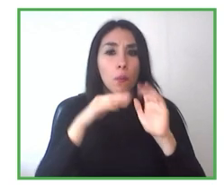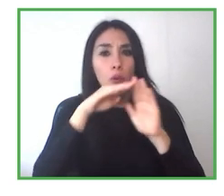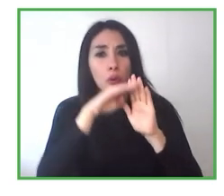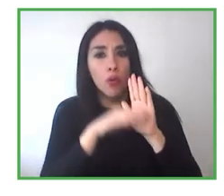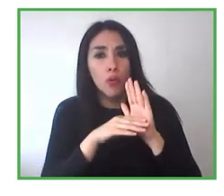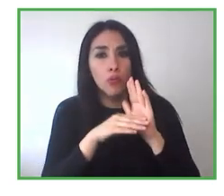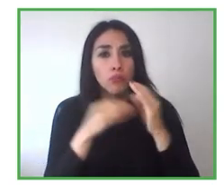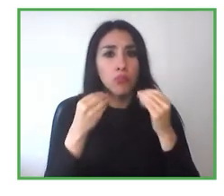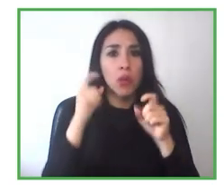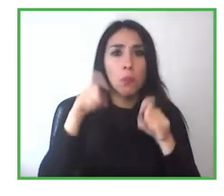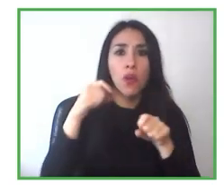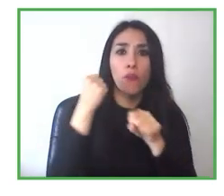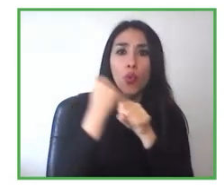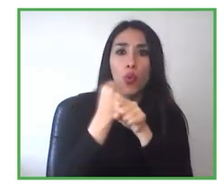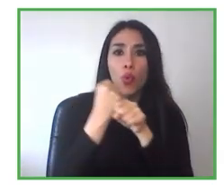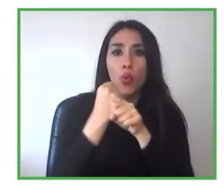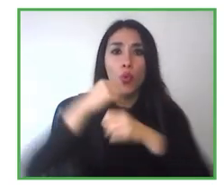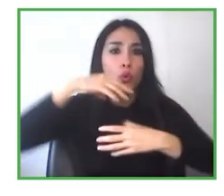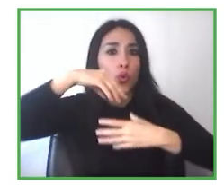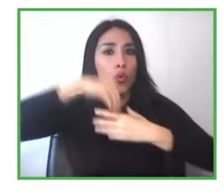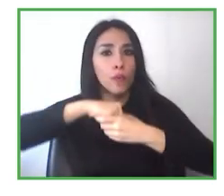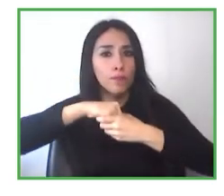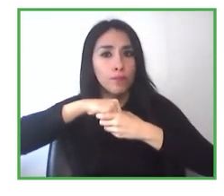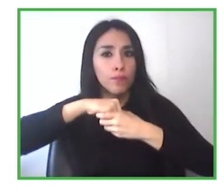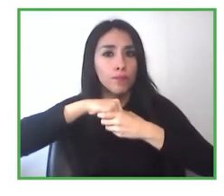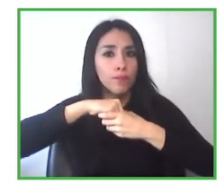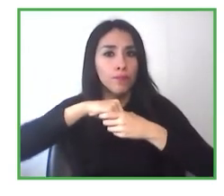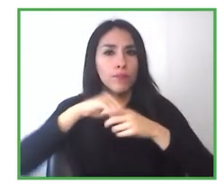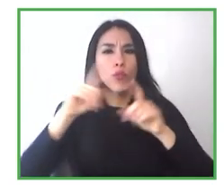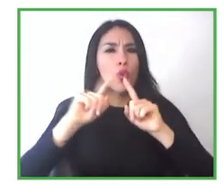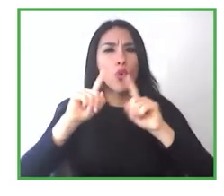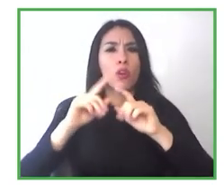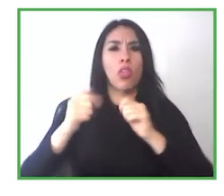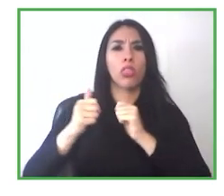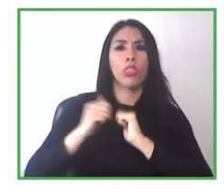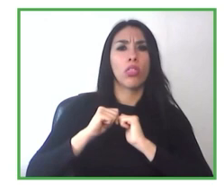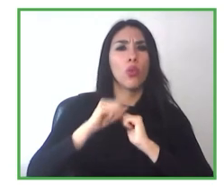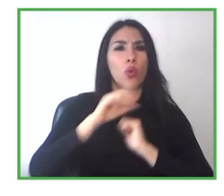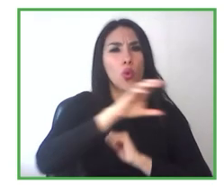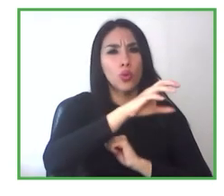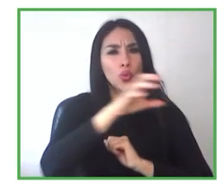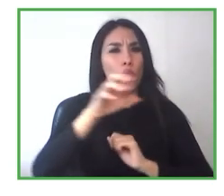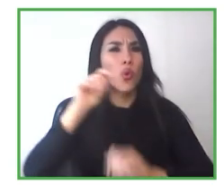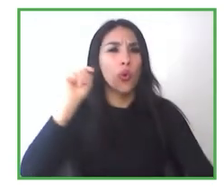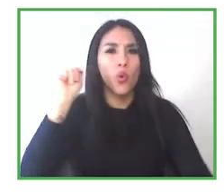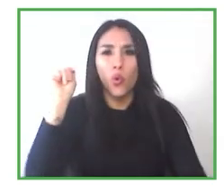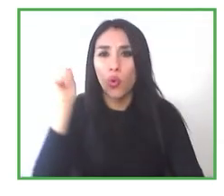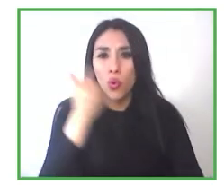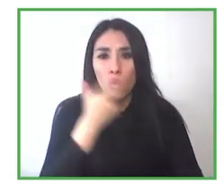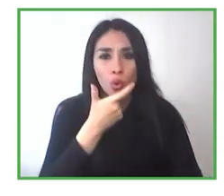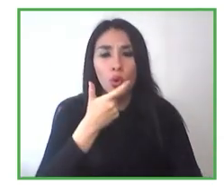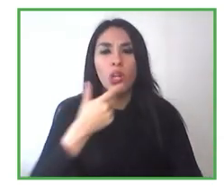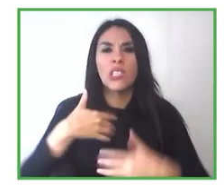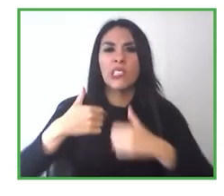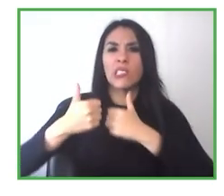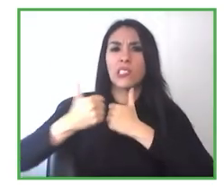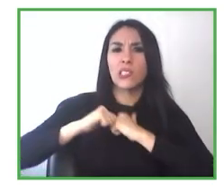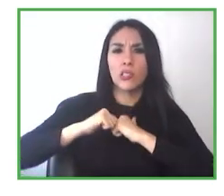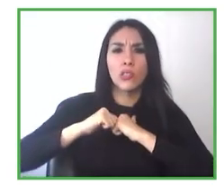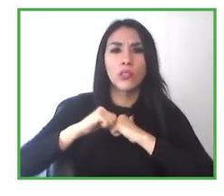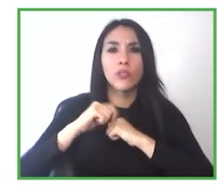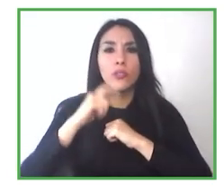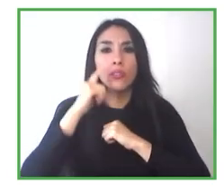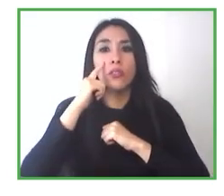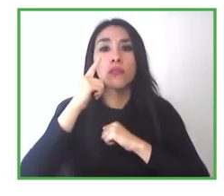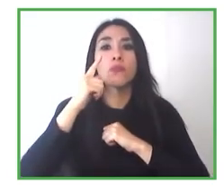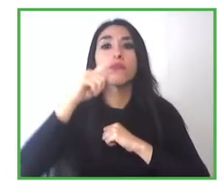importante mirar hacia afuera, cuál es el, como decimos en Chile, el match entre oferta y demanda, cuál es el trabajo